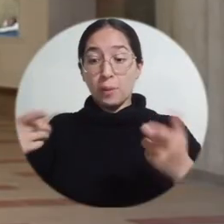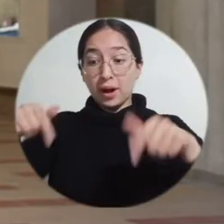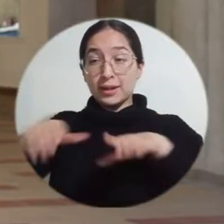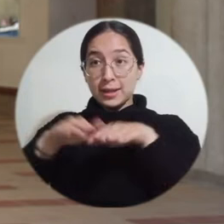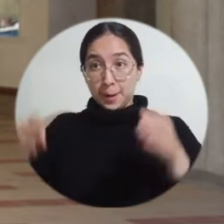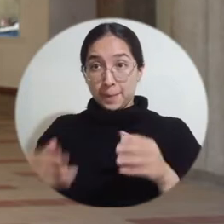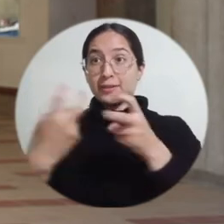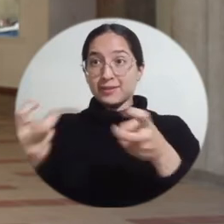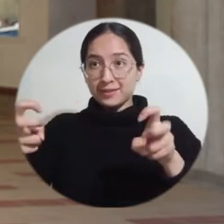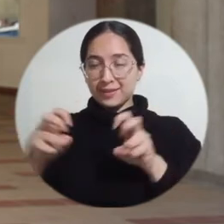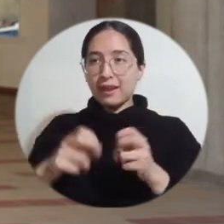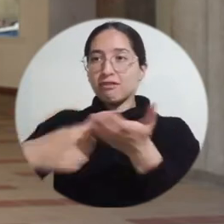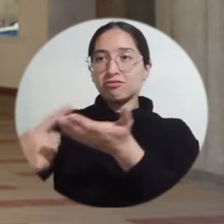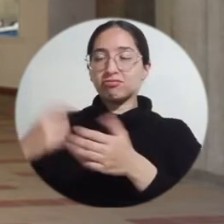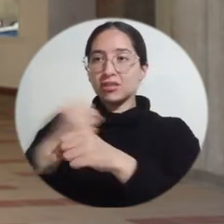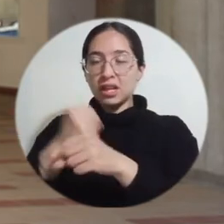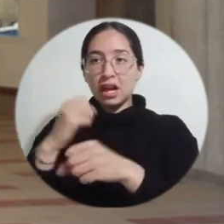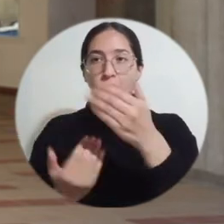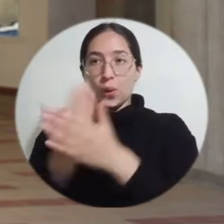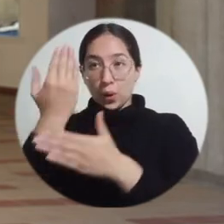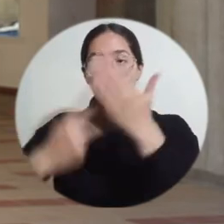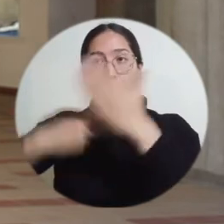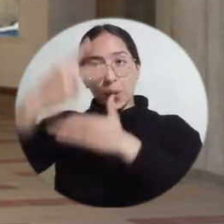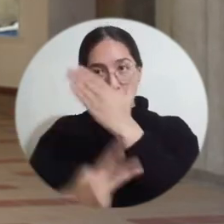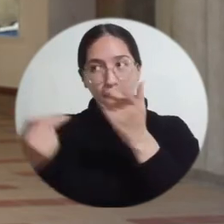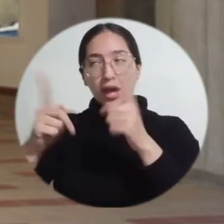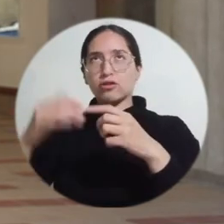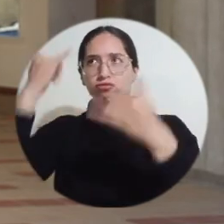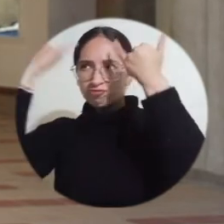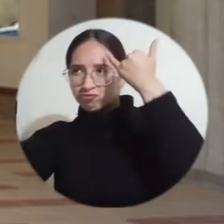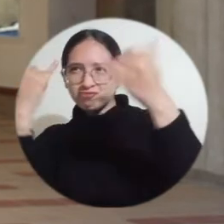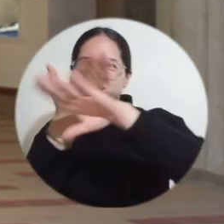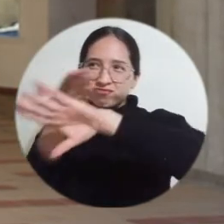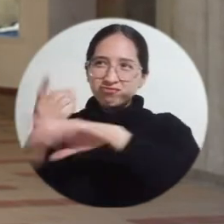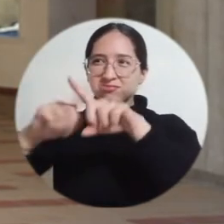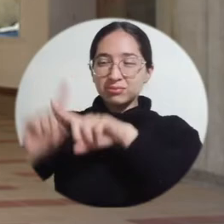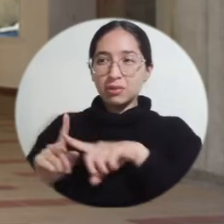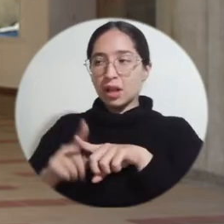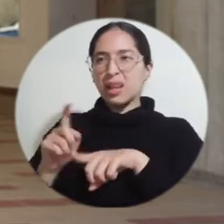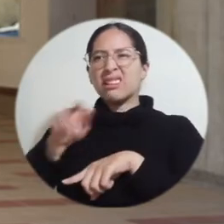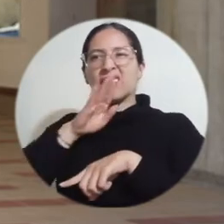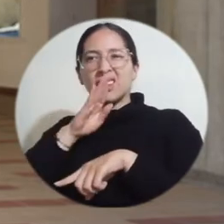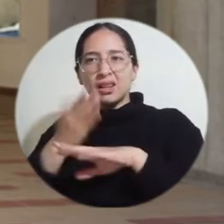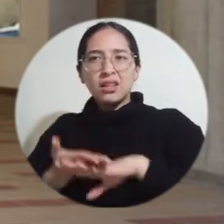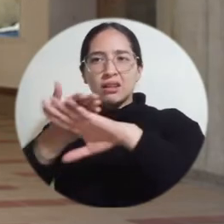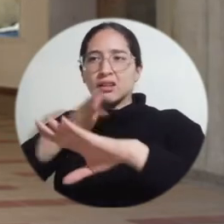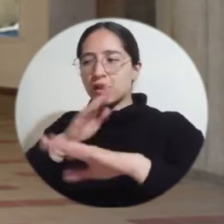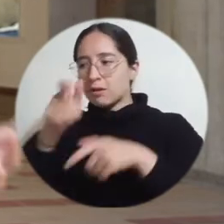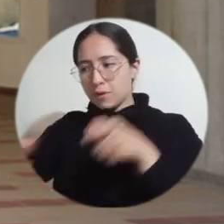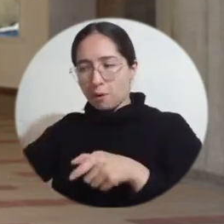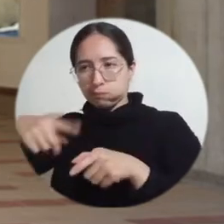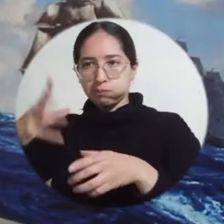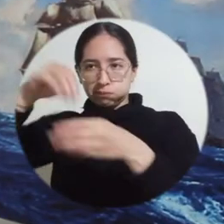trabajo en las que vamos a definir los nuevos proyectos o las nuevas ideas que los delegados tienen